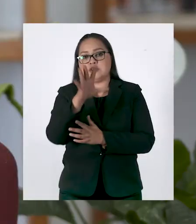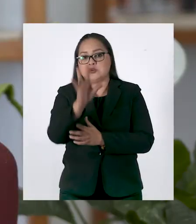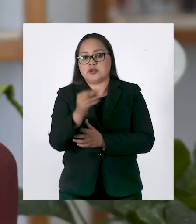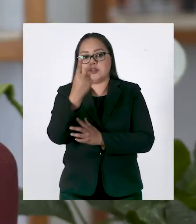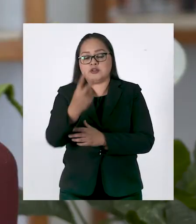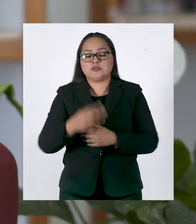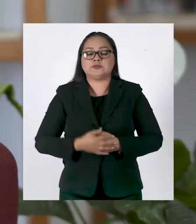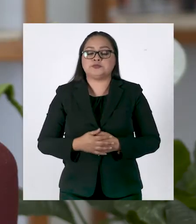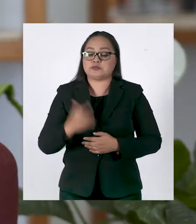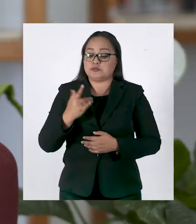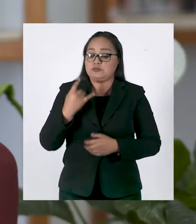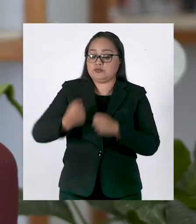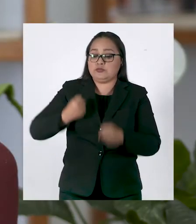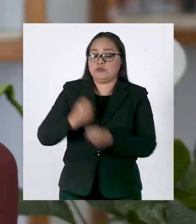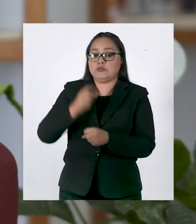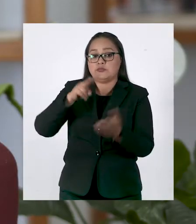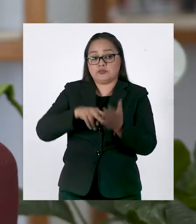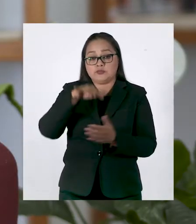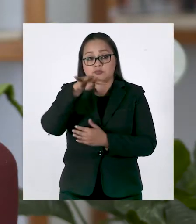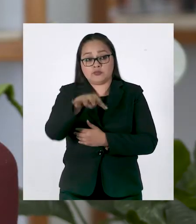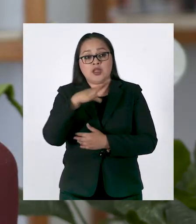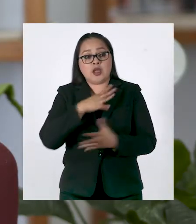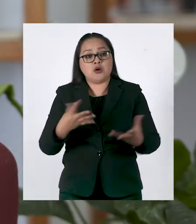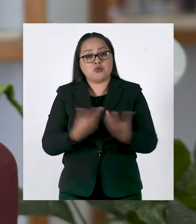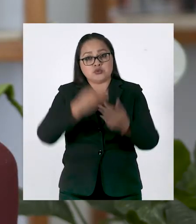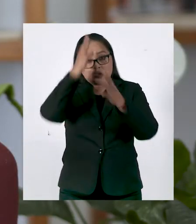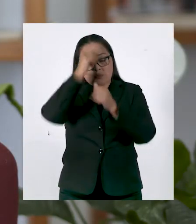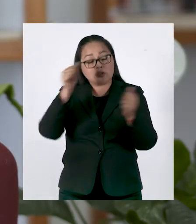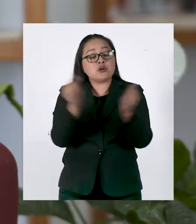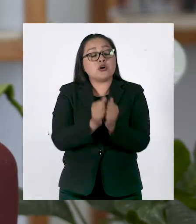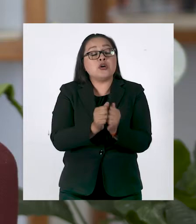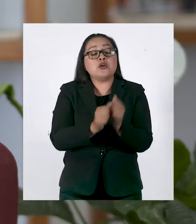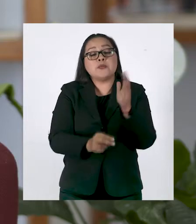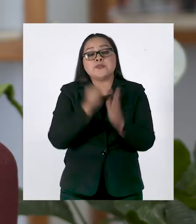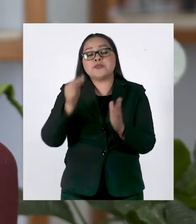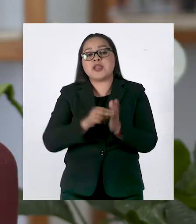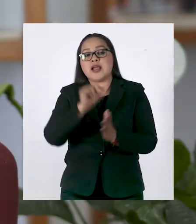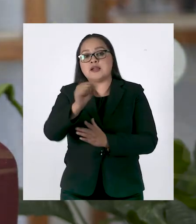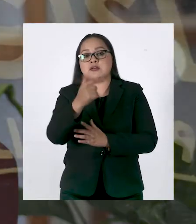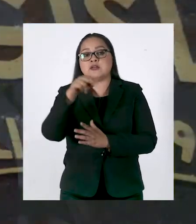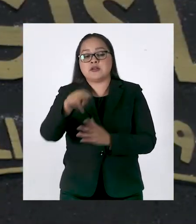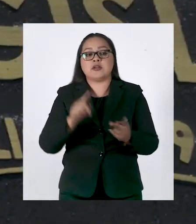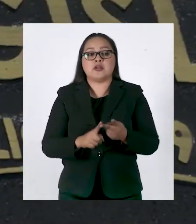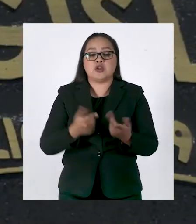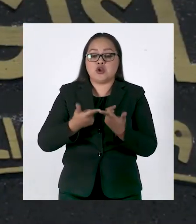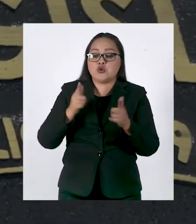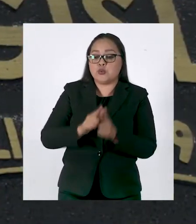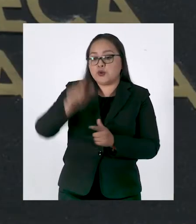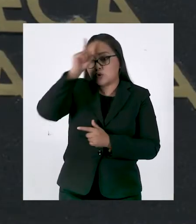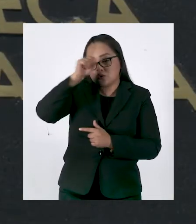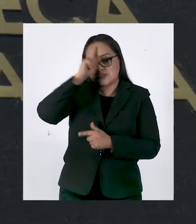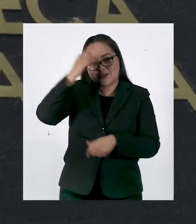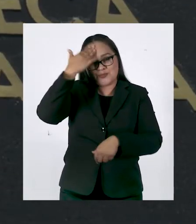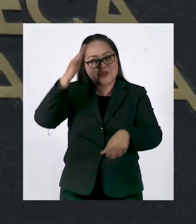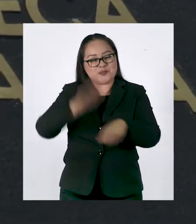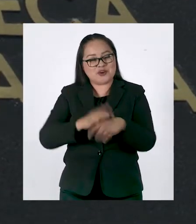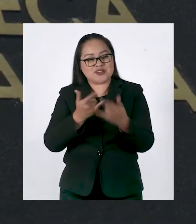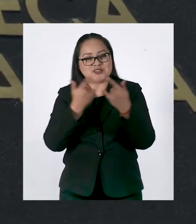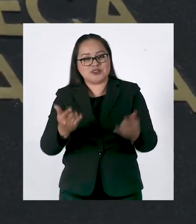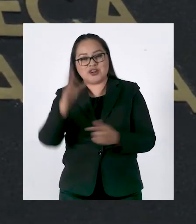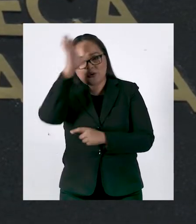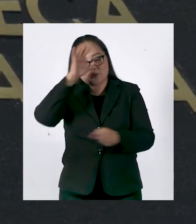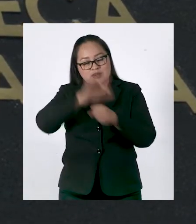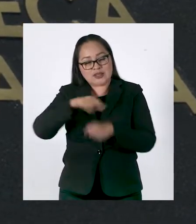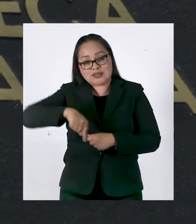En julio del año pasado, la Cámara de Diputados firmó un convenio con el Archivo General de la Nación y el Consejo Honorario de